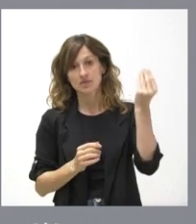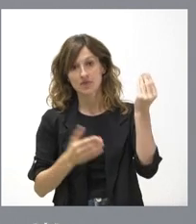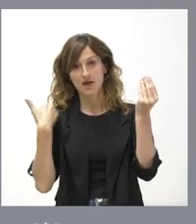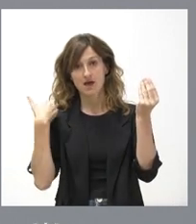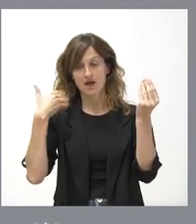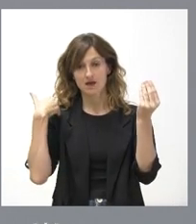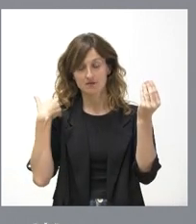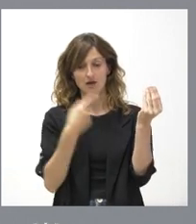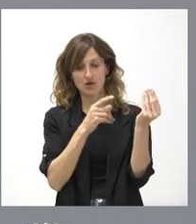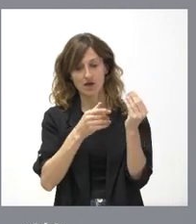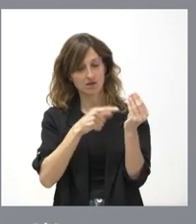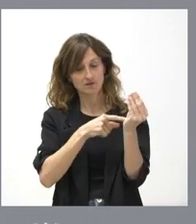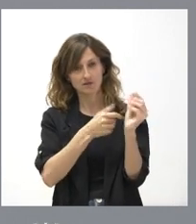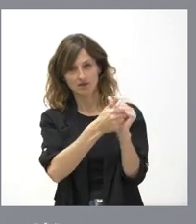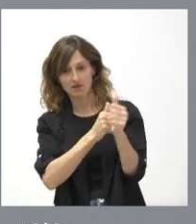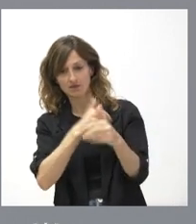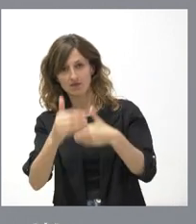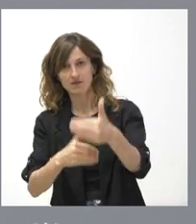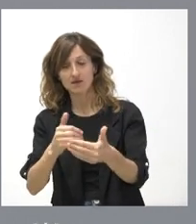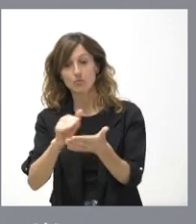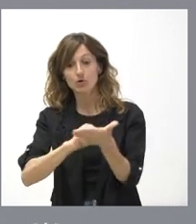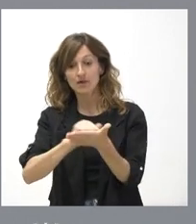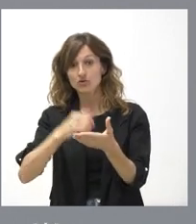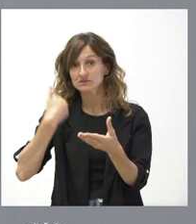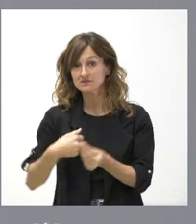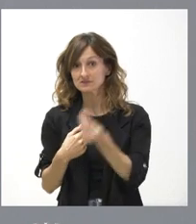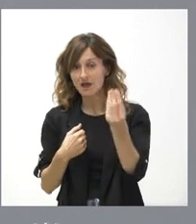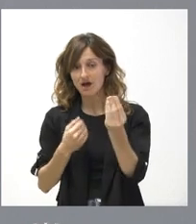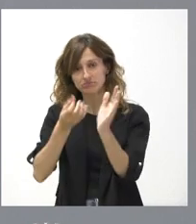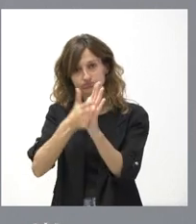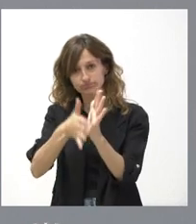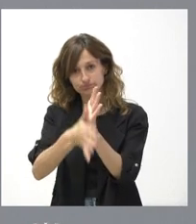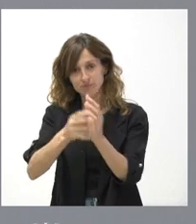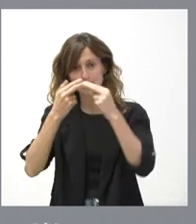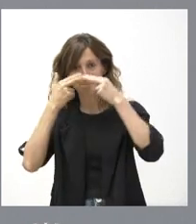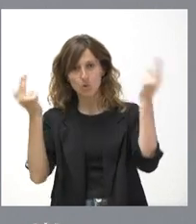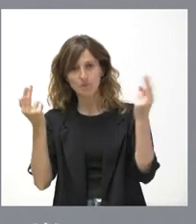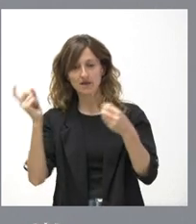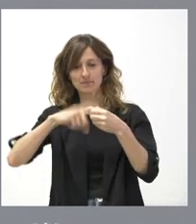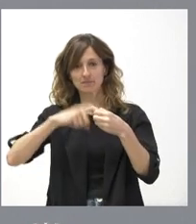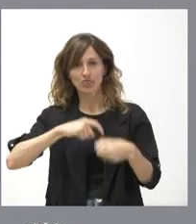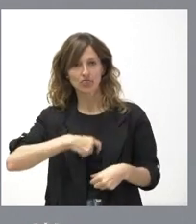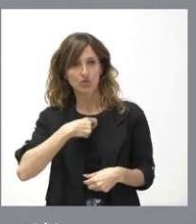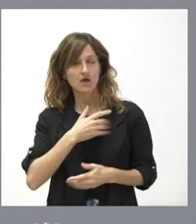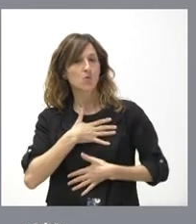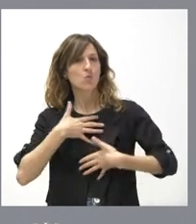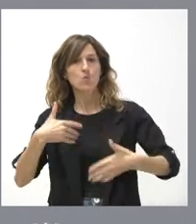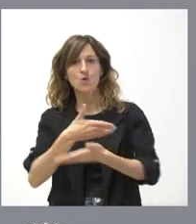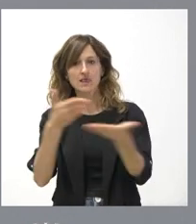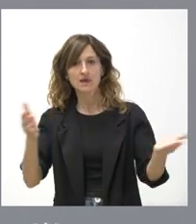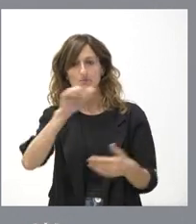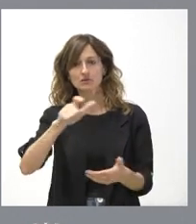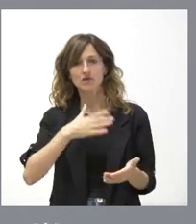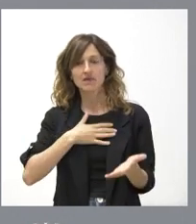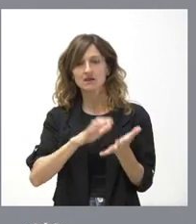tengamos ya el borrador en marcha, pues lo someteremos a información pública, a participación ciudadana, para que cualquier persona de